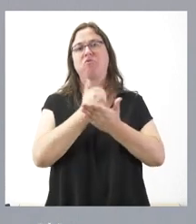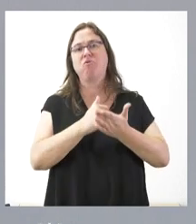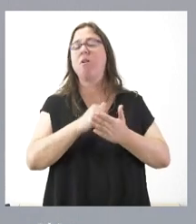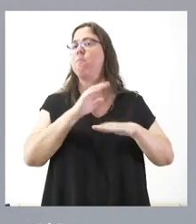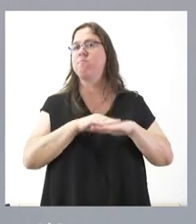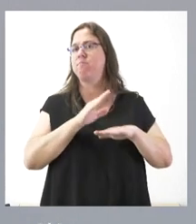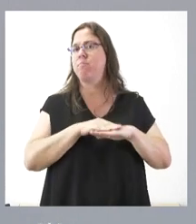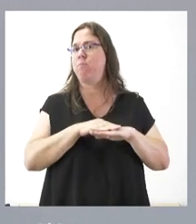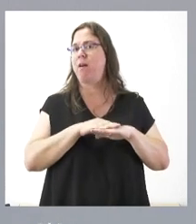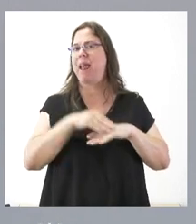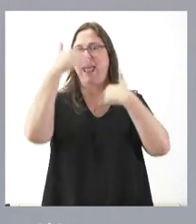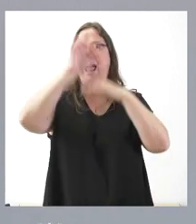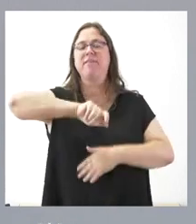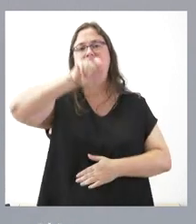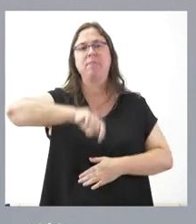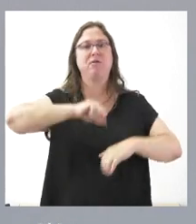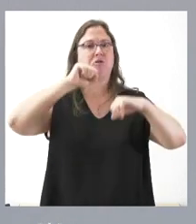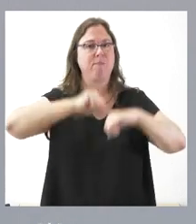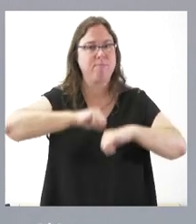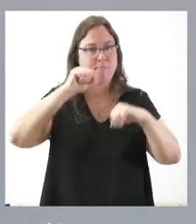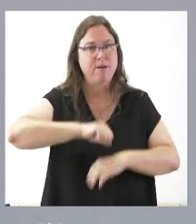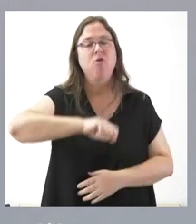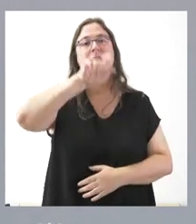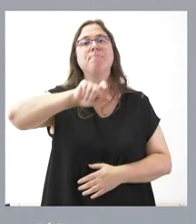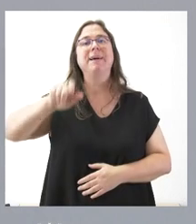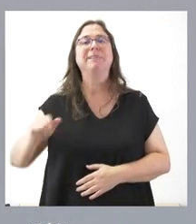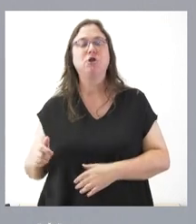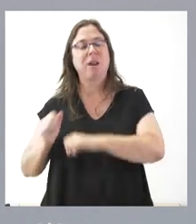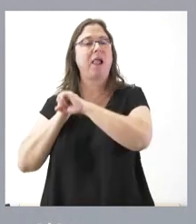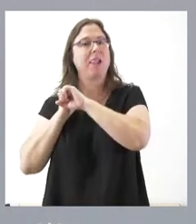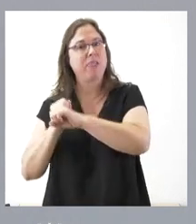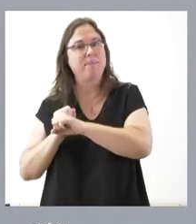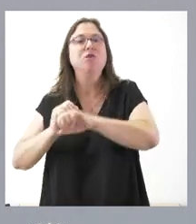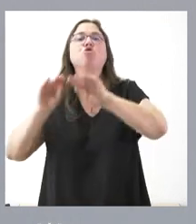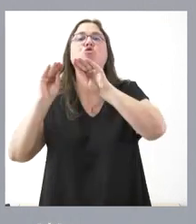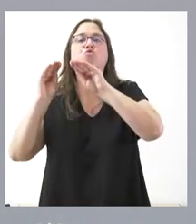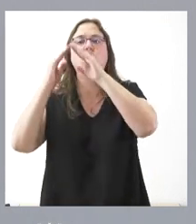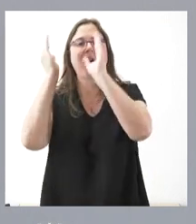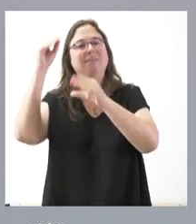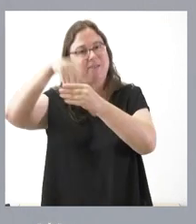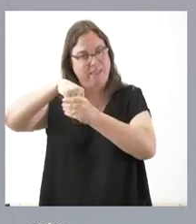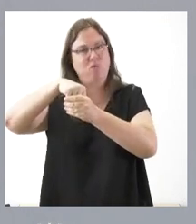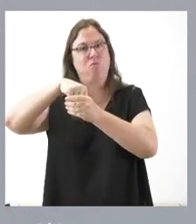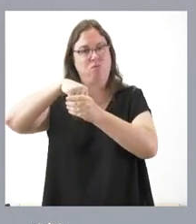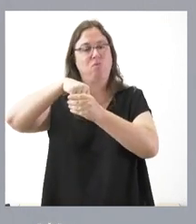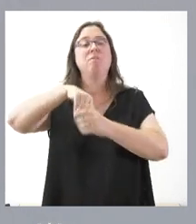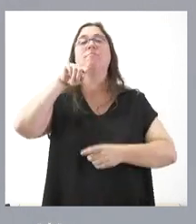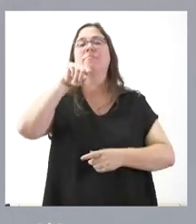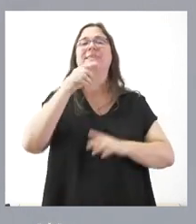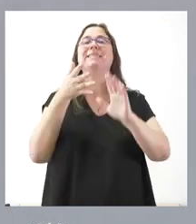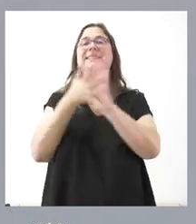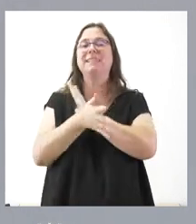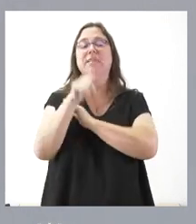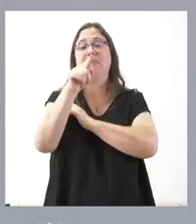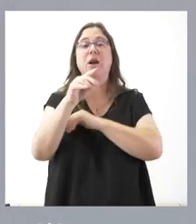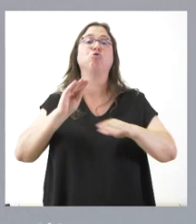atender a las personas mayores, a las personas dependientes en su propio domicilio. En este caso, son las